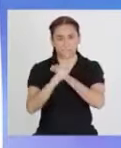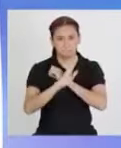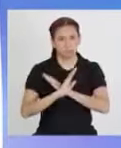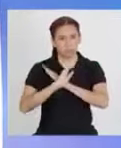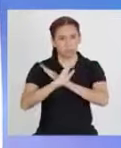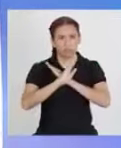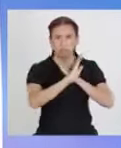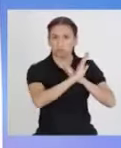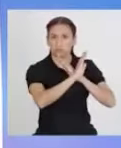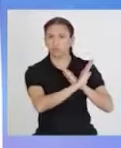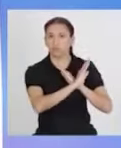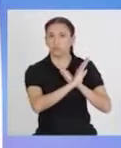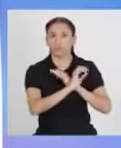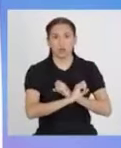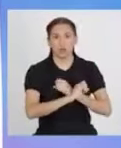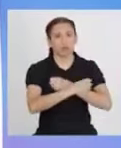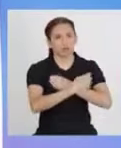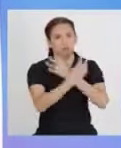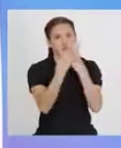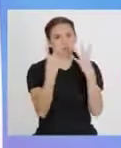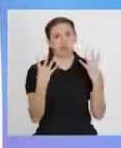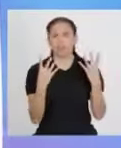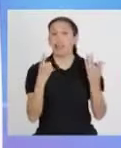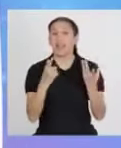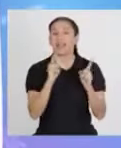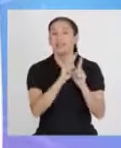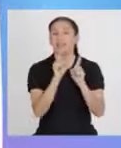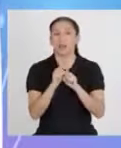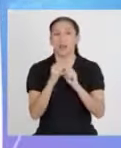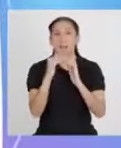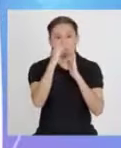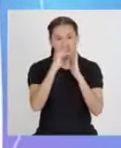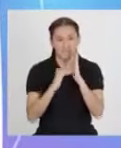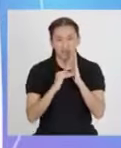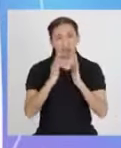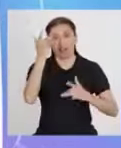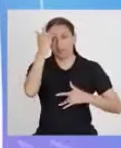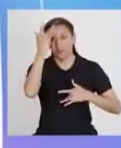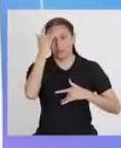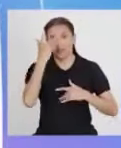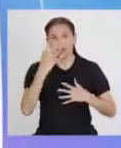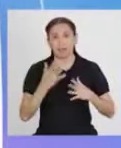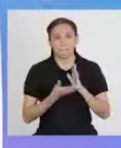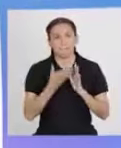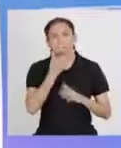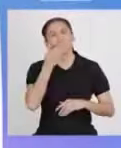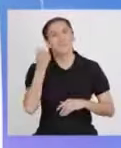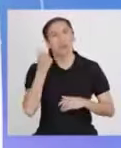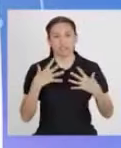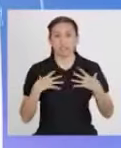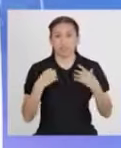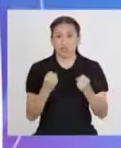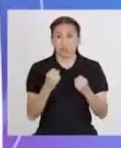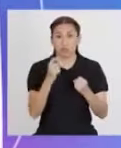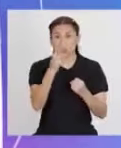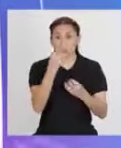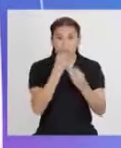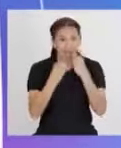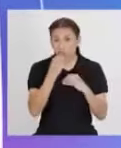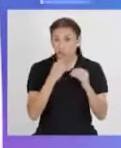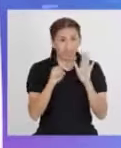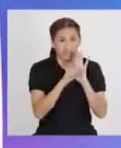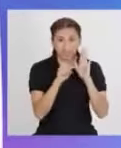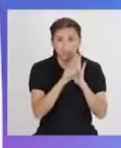inmunitario. Esto significa contraer menos enfermedades y tener buena salud. Si no hay una buena